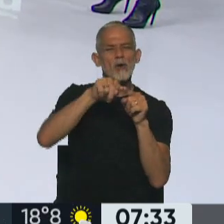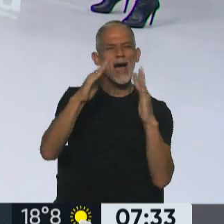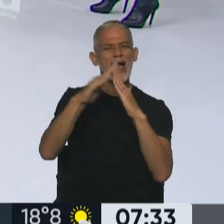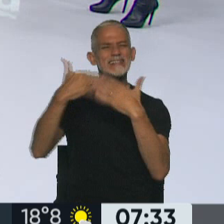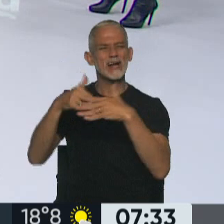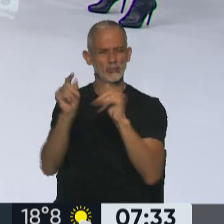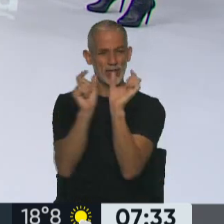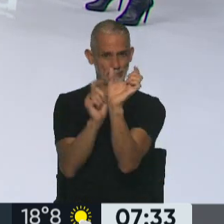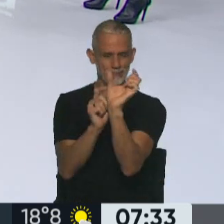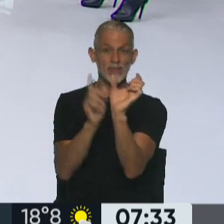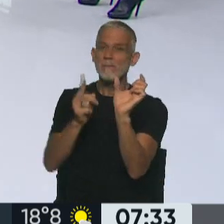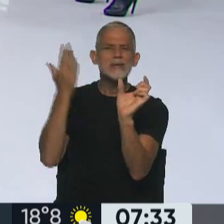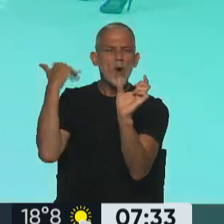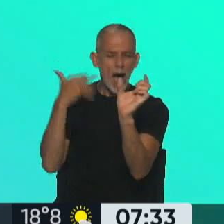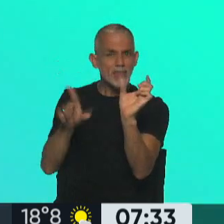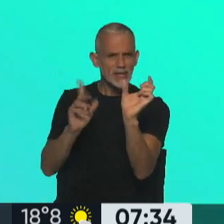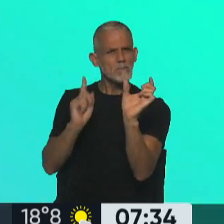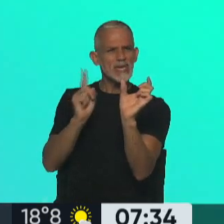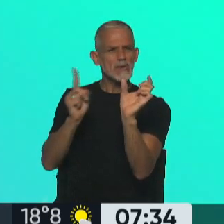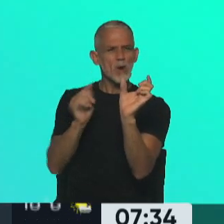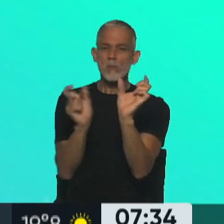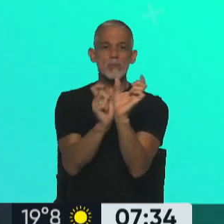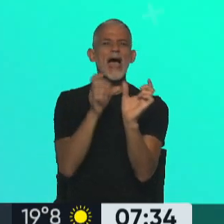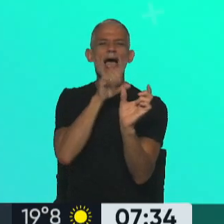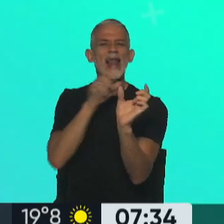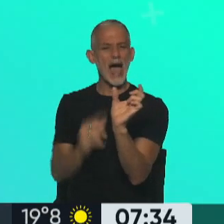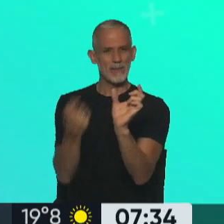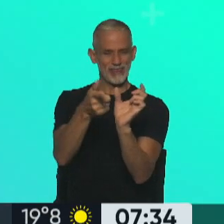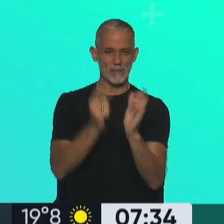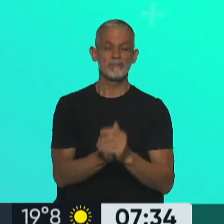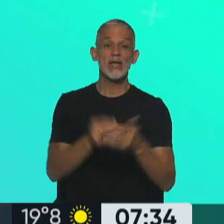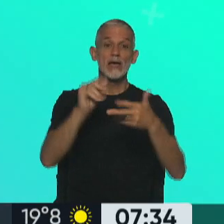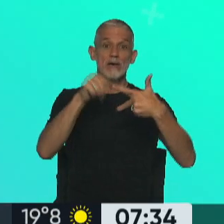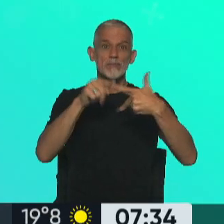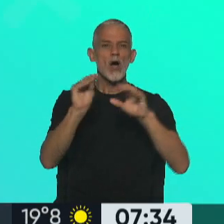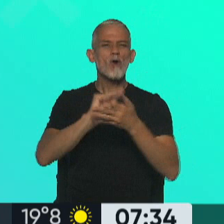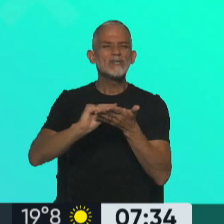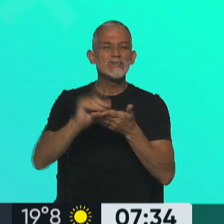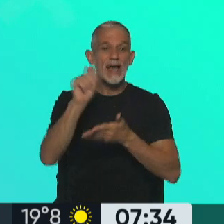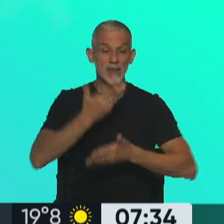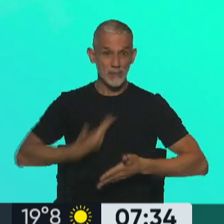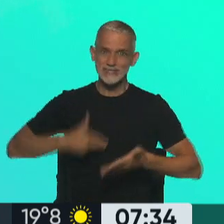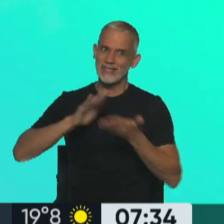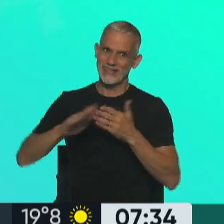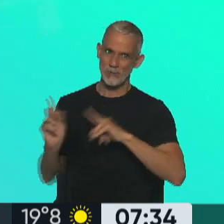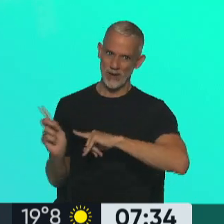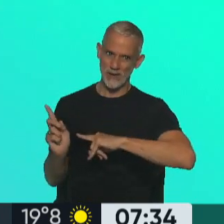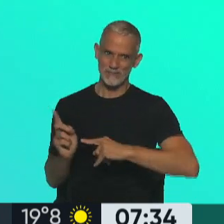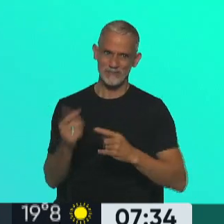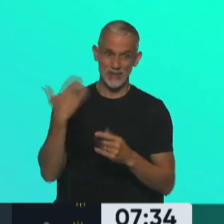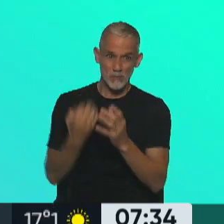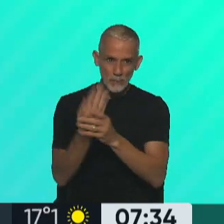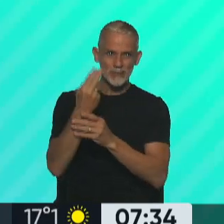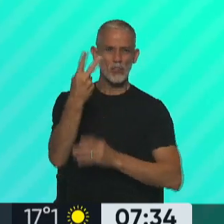Es la gestión anterior que traspasó las claves. Oficina del Presidente, esta es nueva, se creó hace